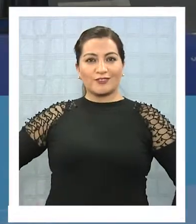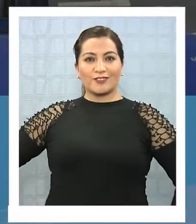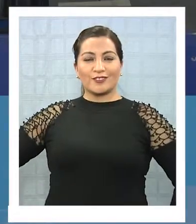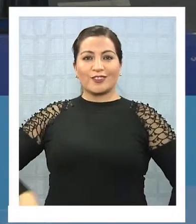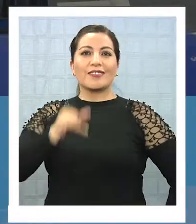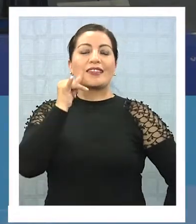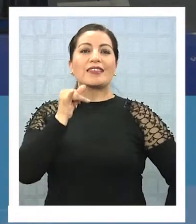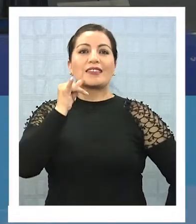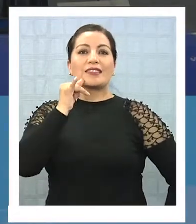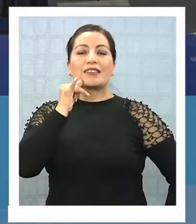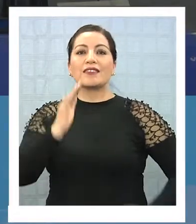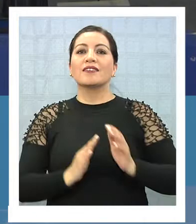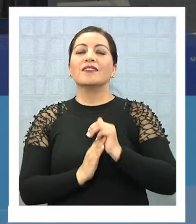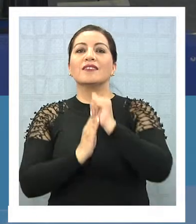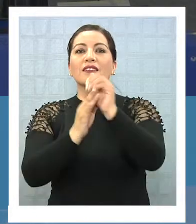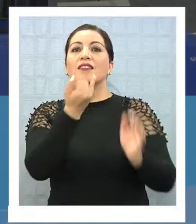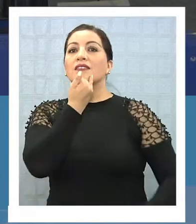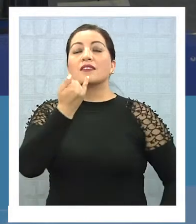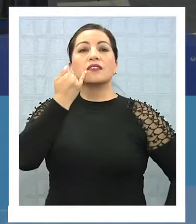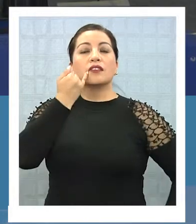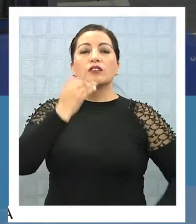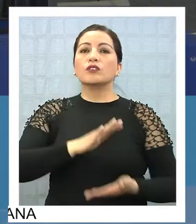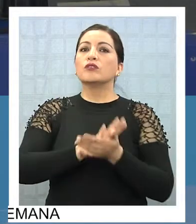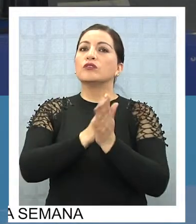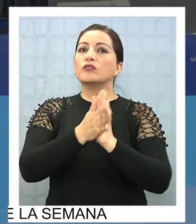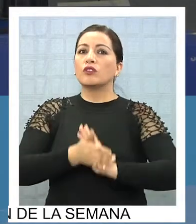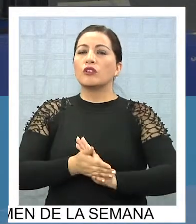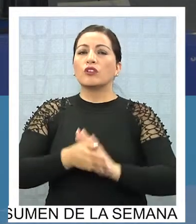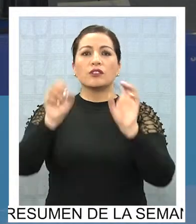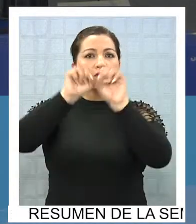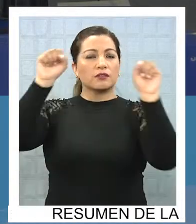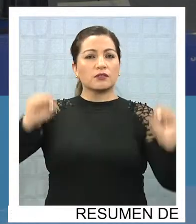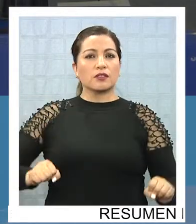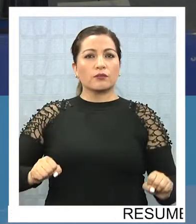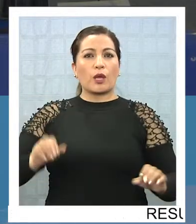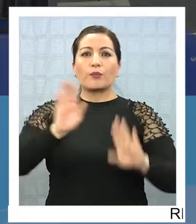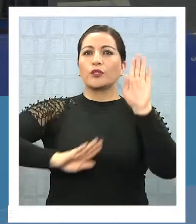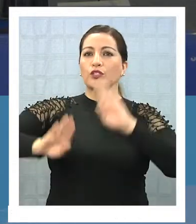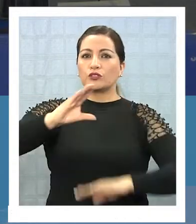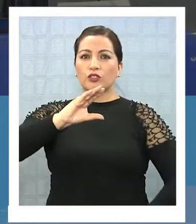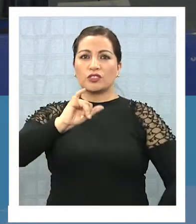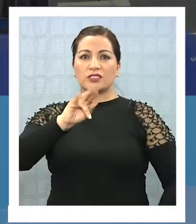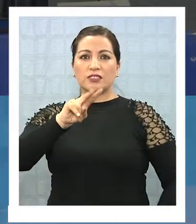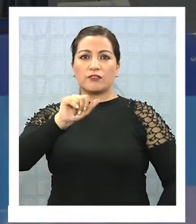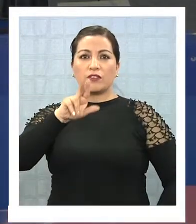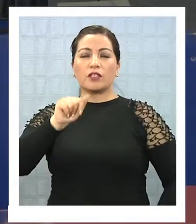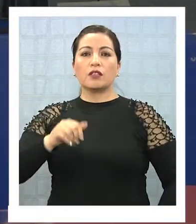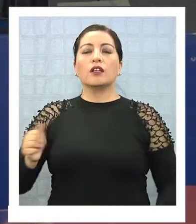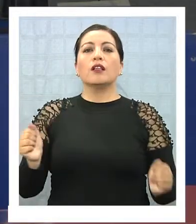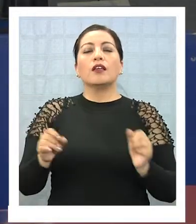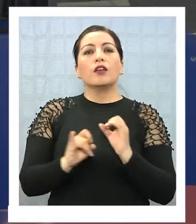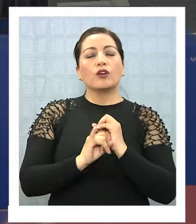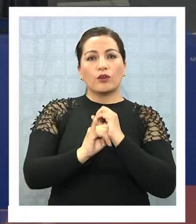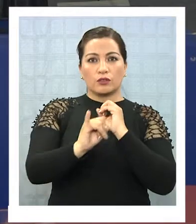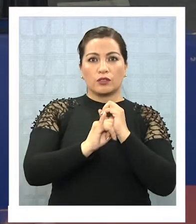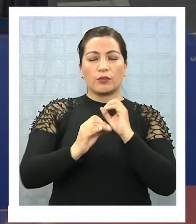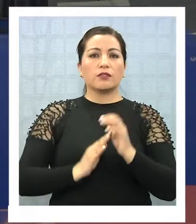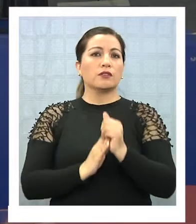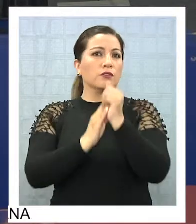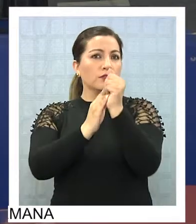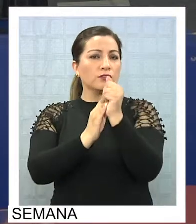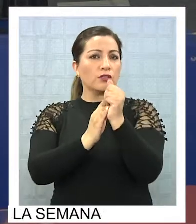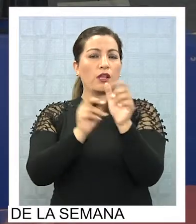Intendente y por todos los organismos que integran el sistema regional de presión civil, donde la ONEMI, con el director regional de ONEMI,